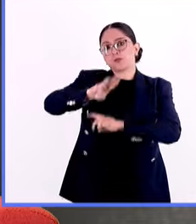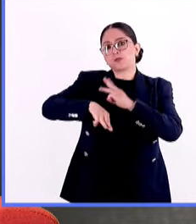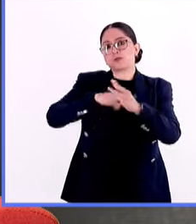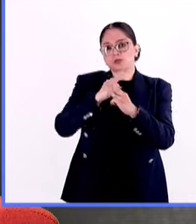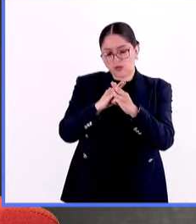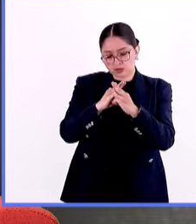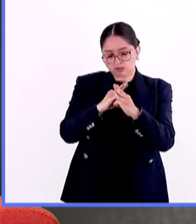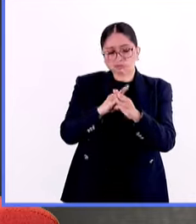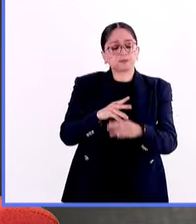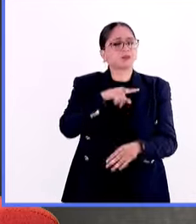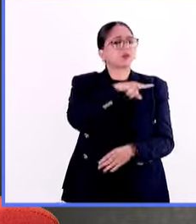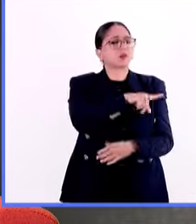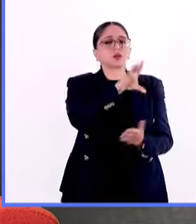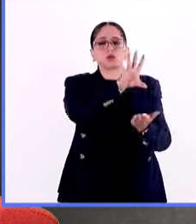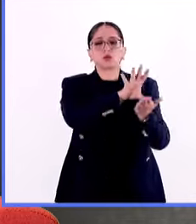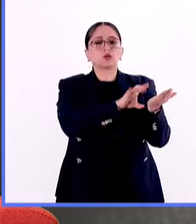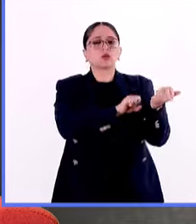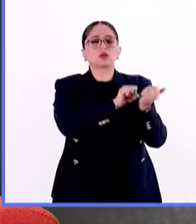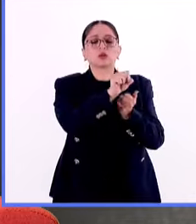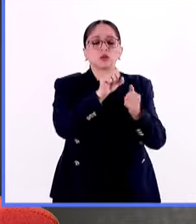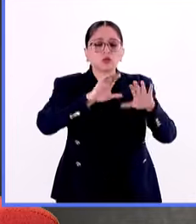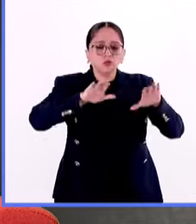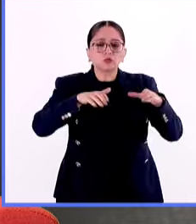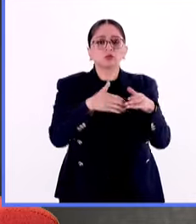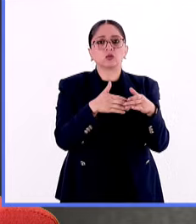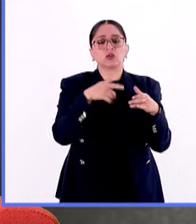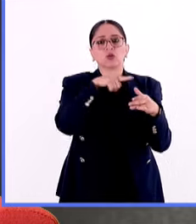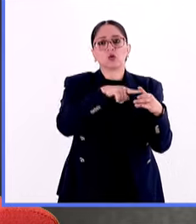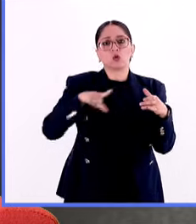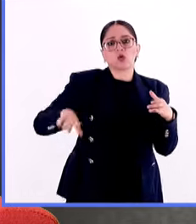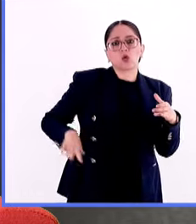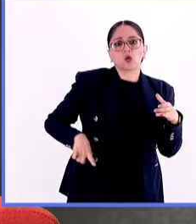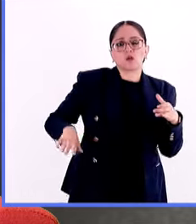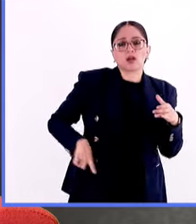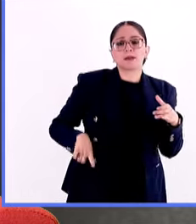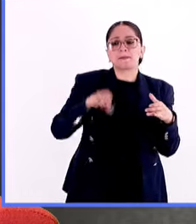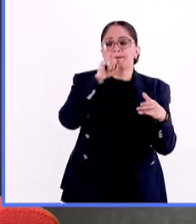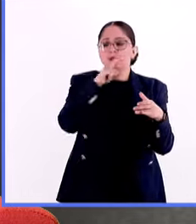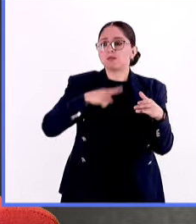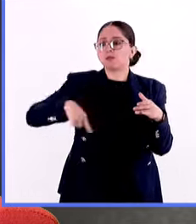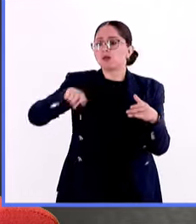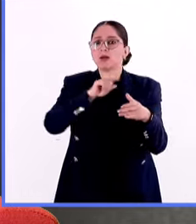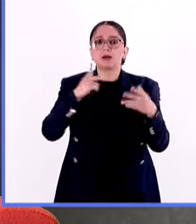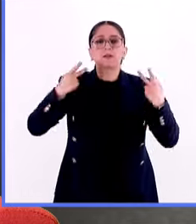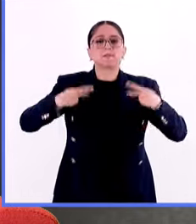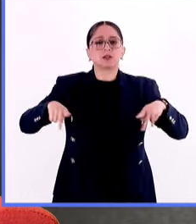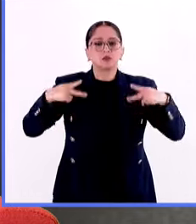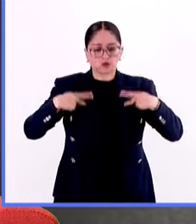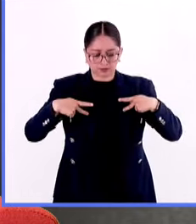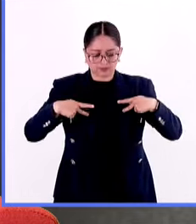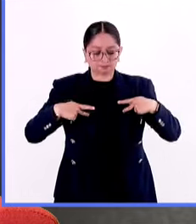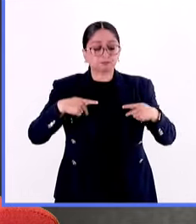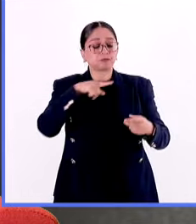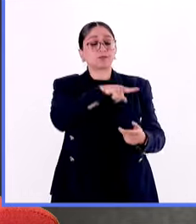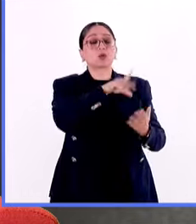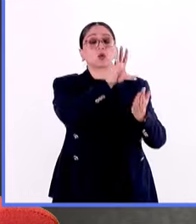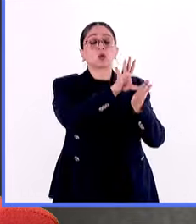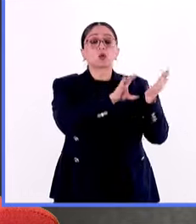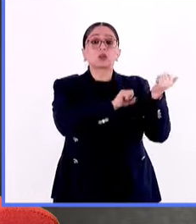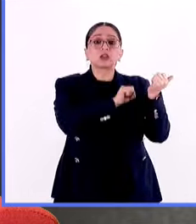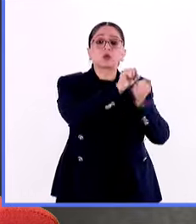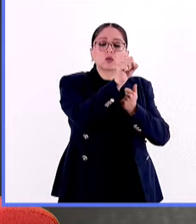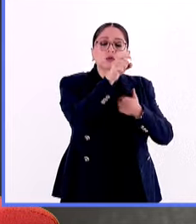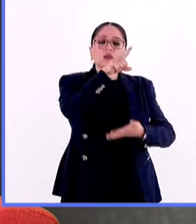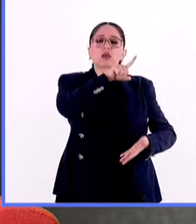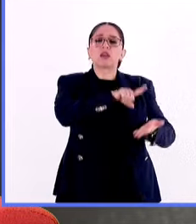en donde se plasma la organización de los gobiernos y la organización de la sociedad. Las constituciones son documentos que